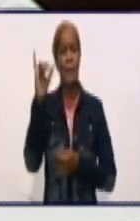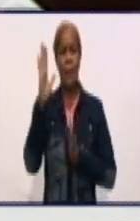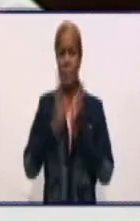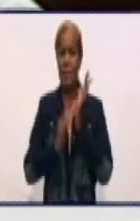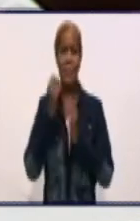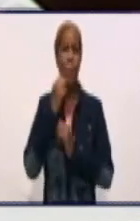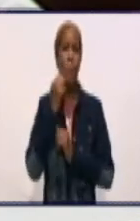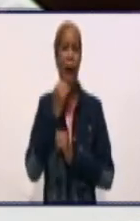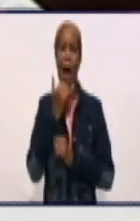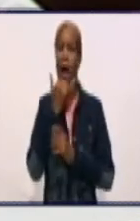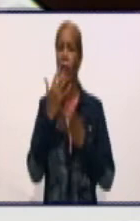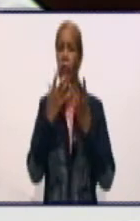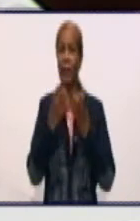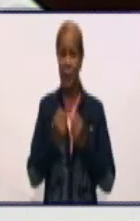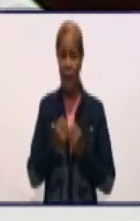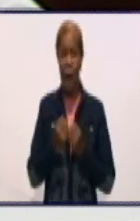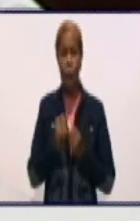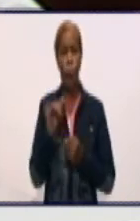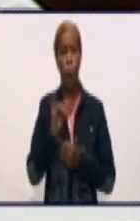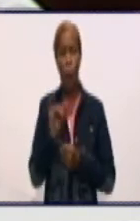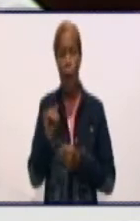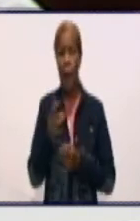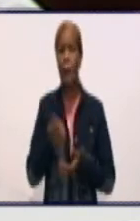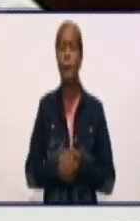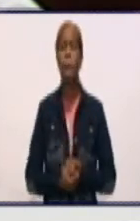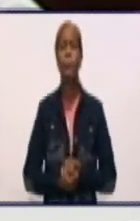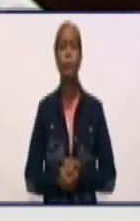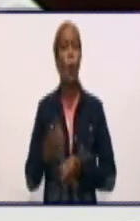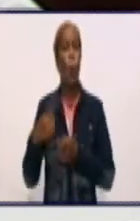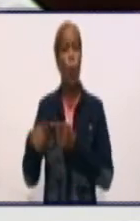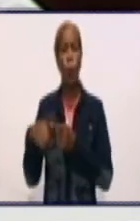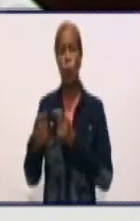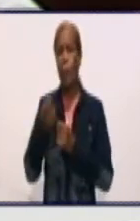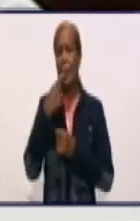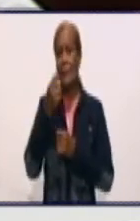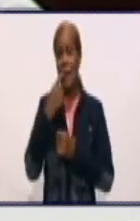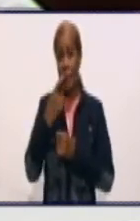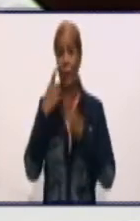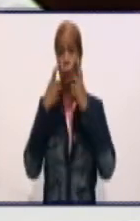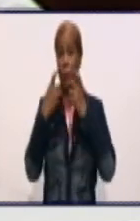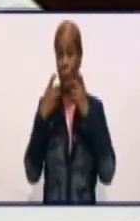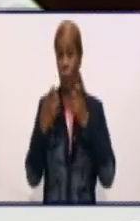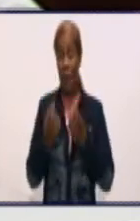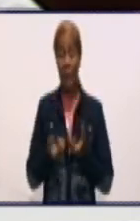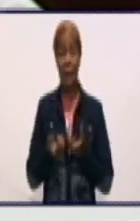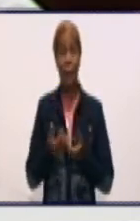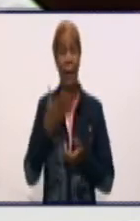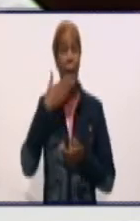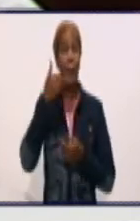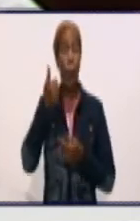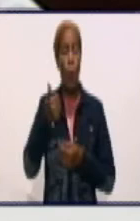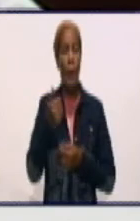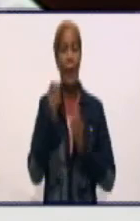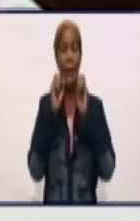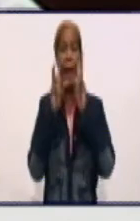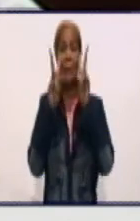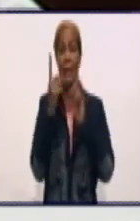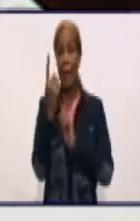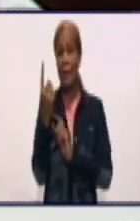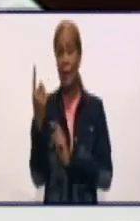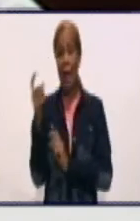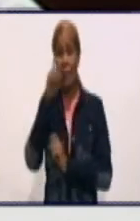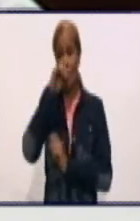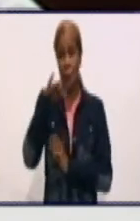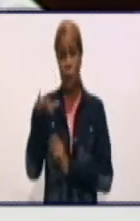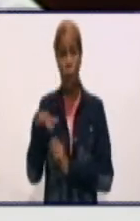cuanto a los antibióticos, como cefalexina, cefaclor, cefalexina, todos estos medicamentos que tenemos disponibles